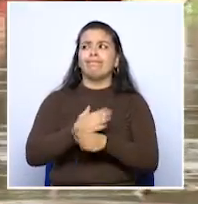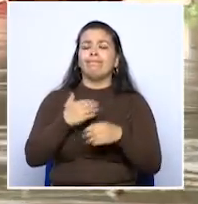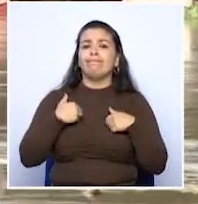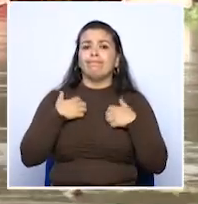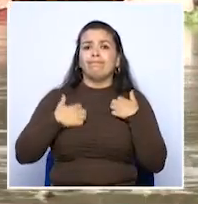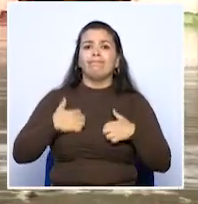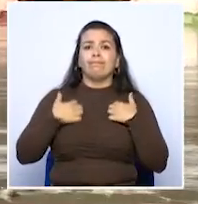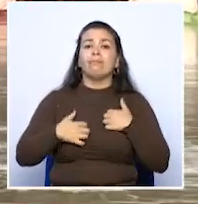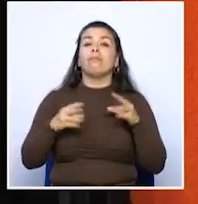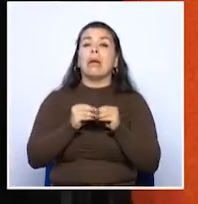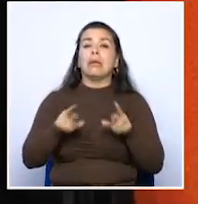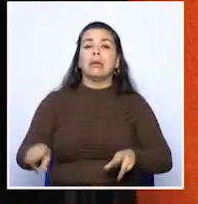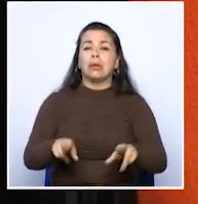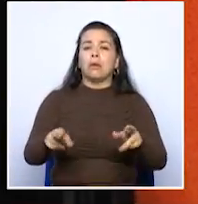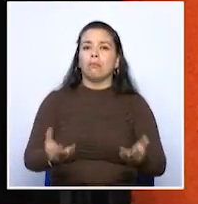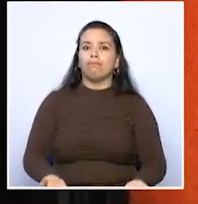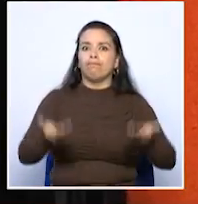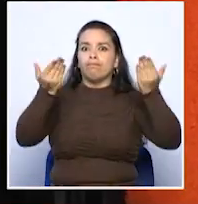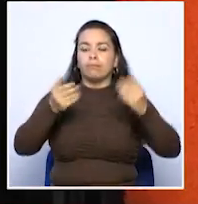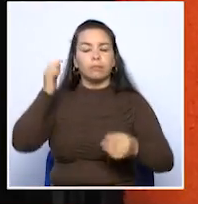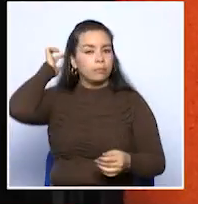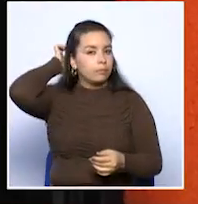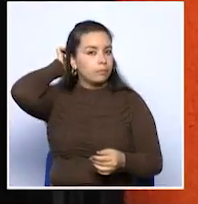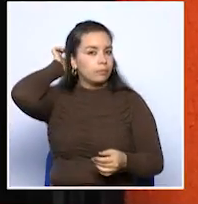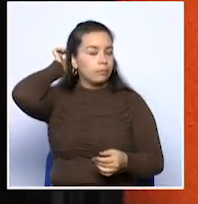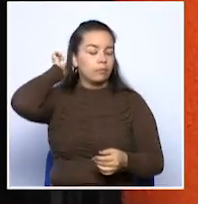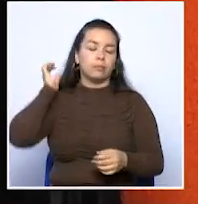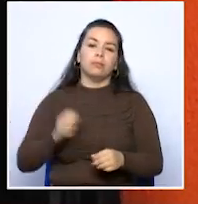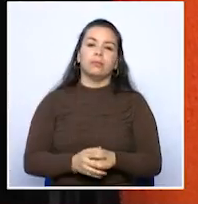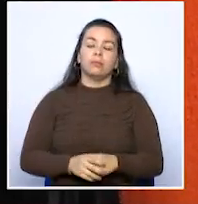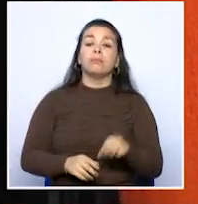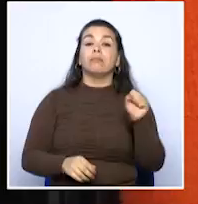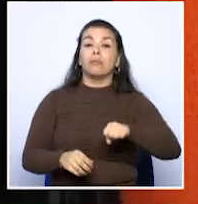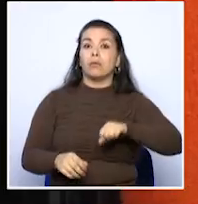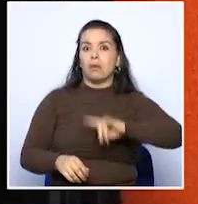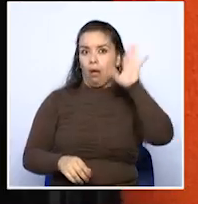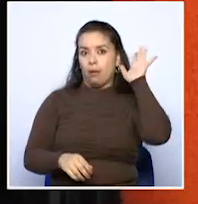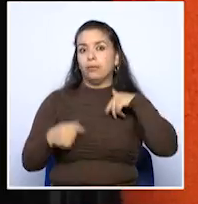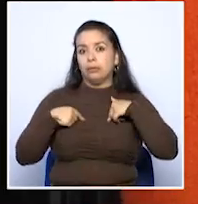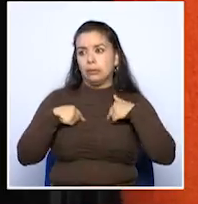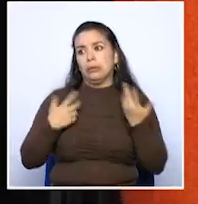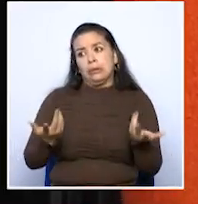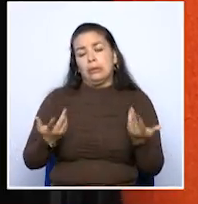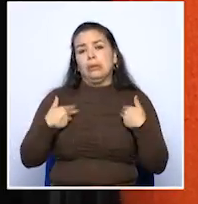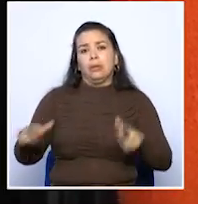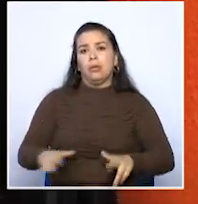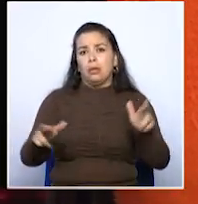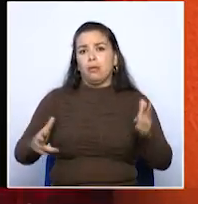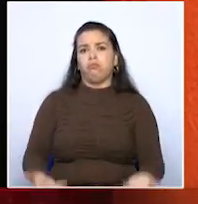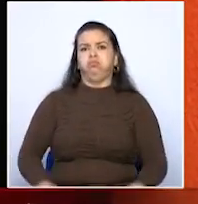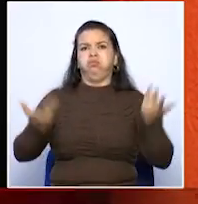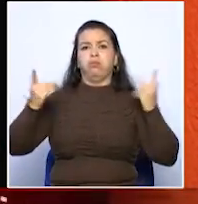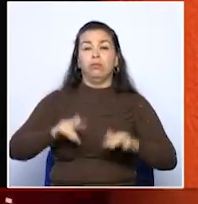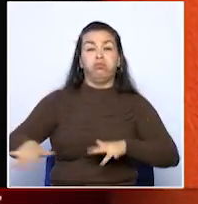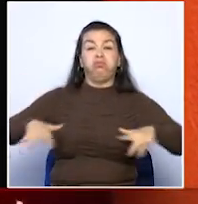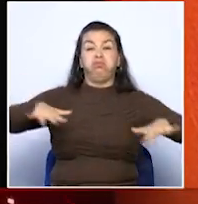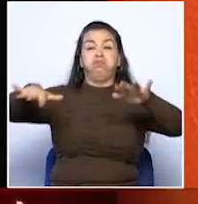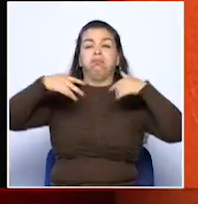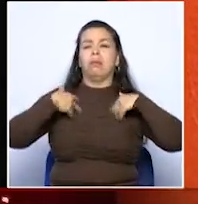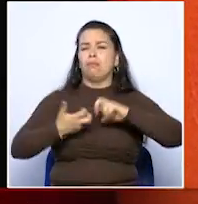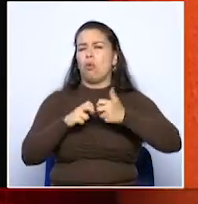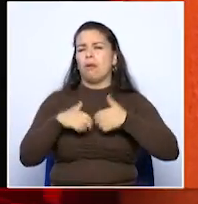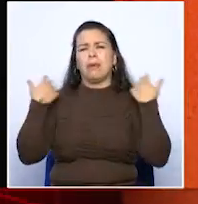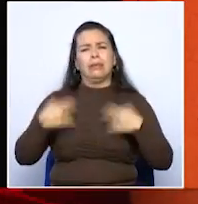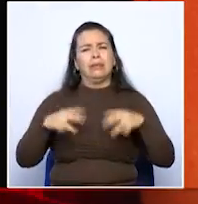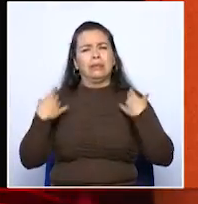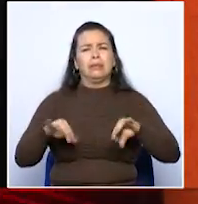nivel del río empieza a aumentar. Pues claro que temor se siente uno si de pronto el río se sale porque ya para el río se sale ya para afuera y ya es un problema